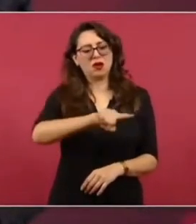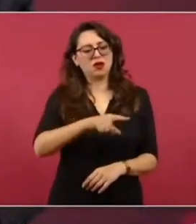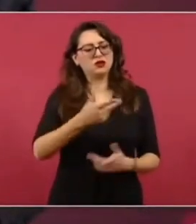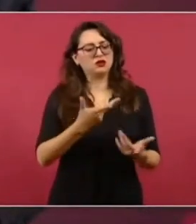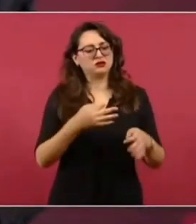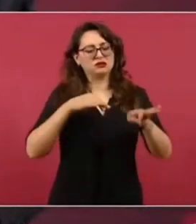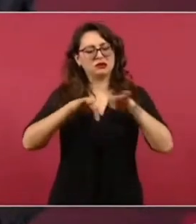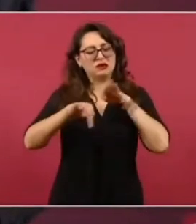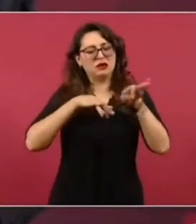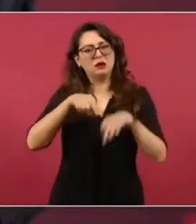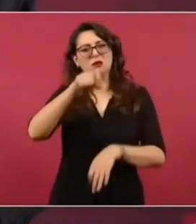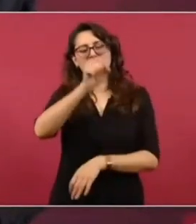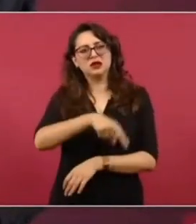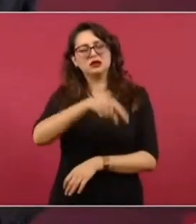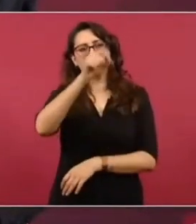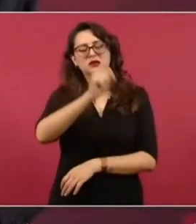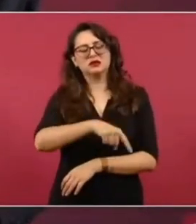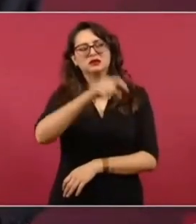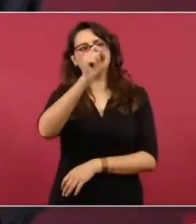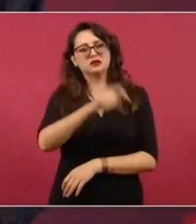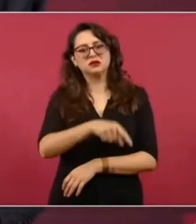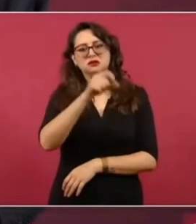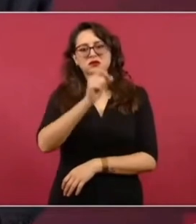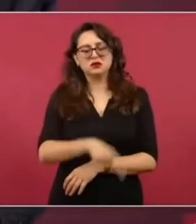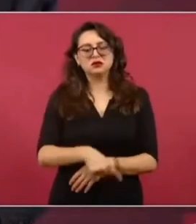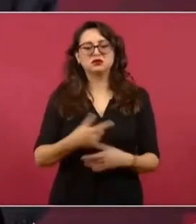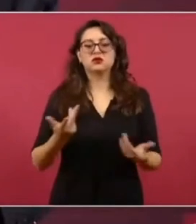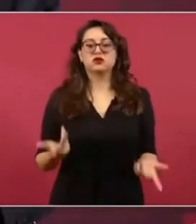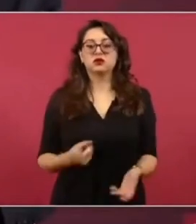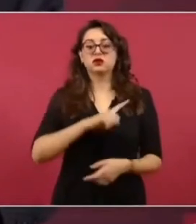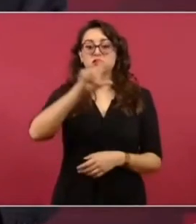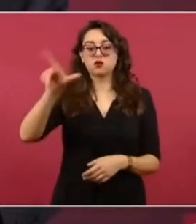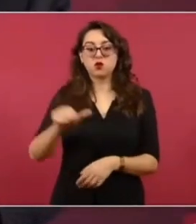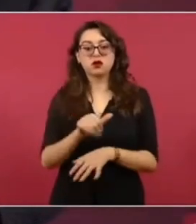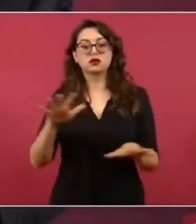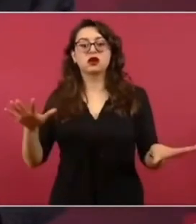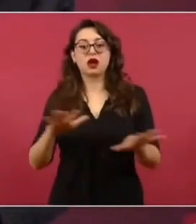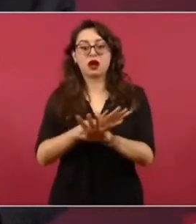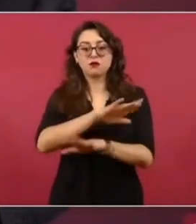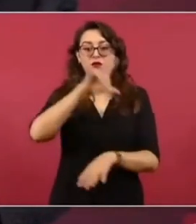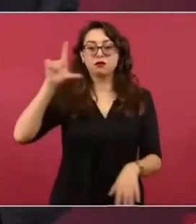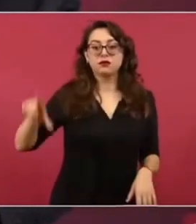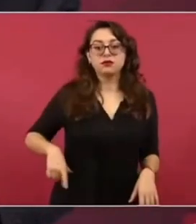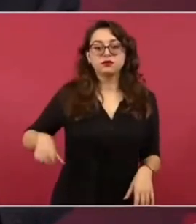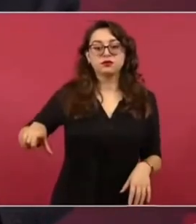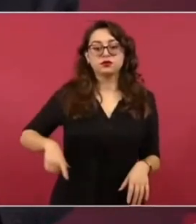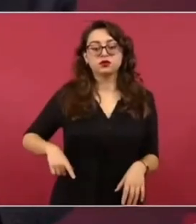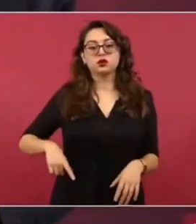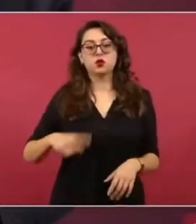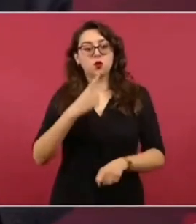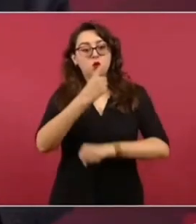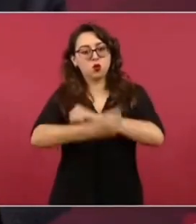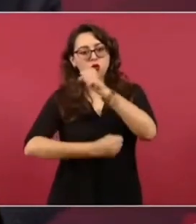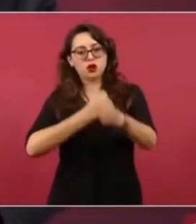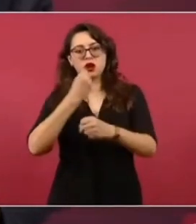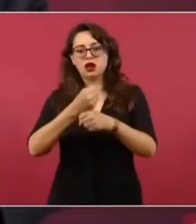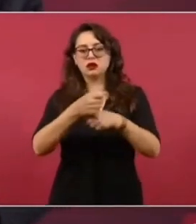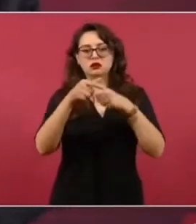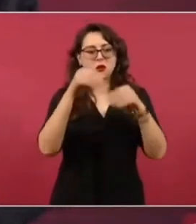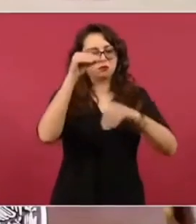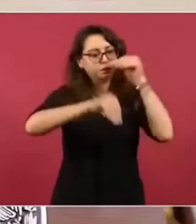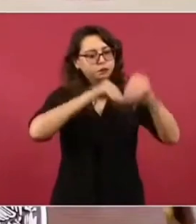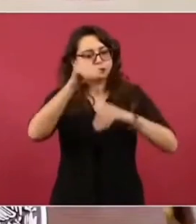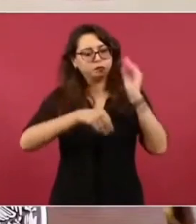con el gobierno de la Cuarta Transformación y nos hicieron un daño muy grande. En algunas entidades